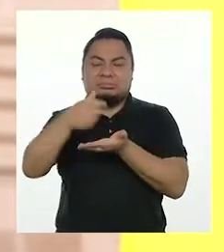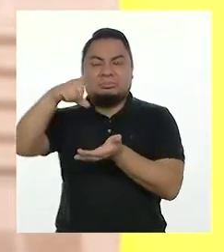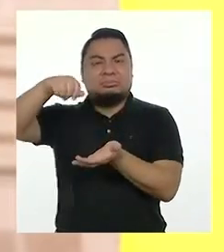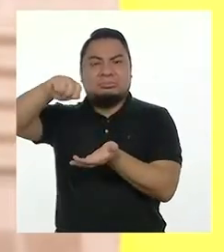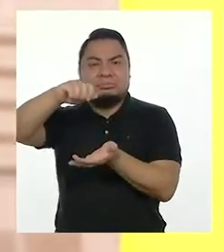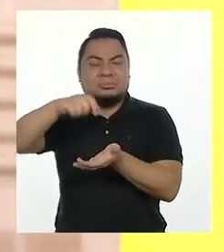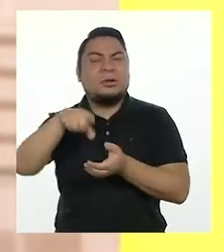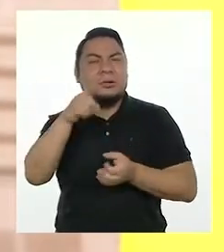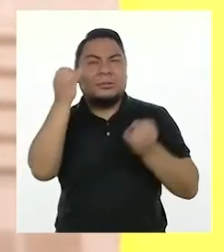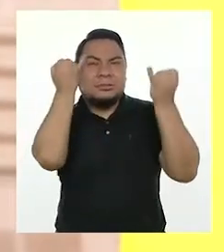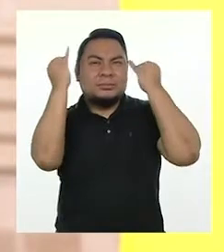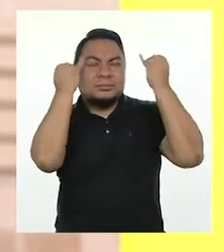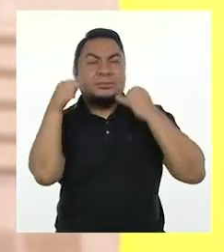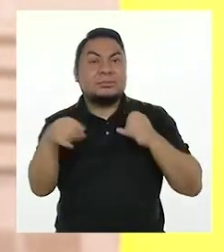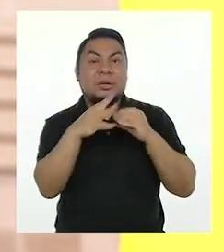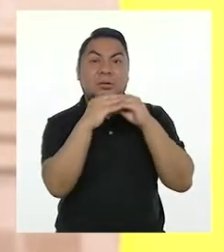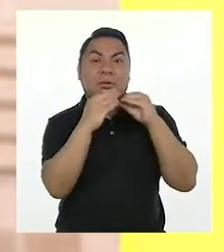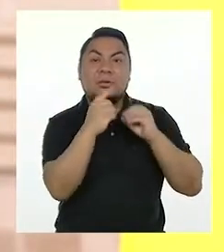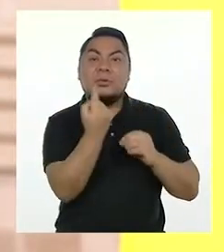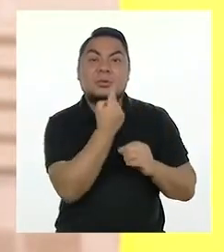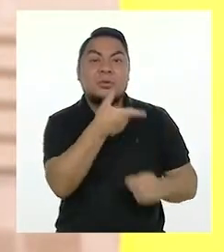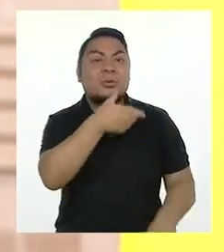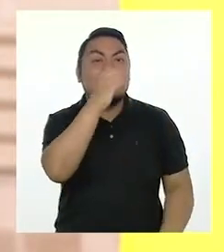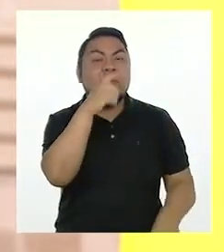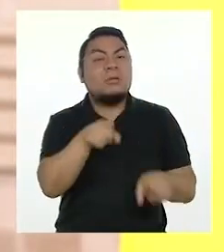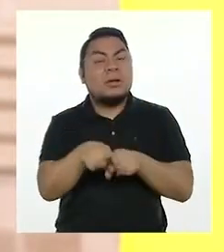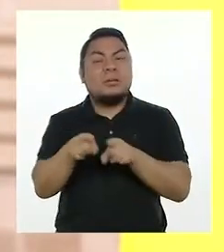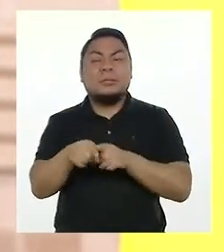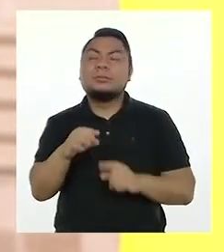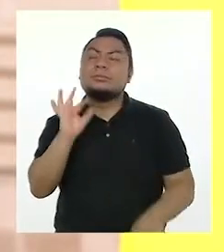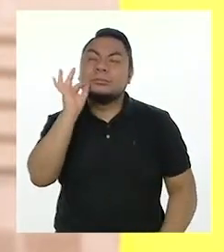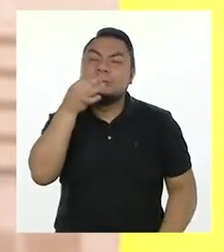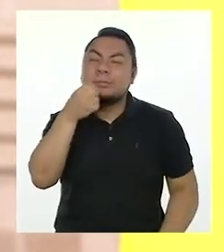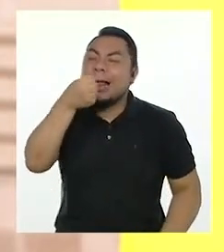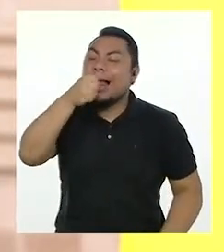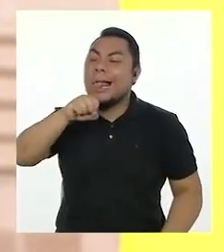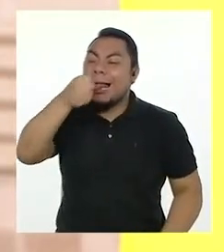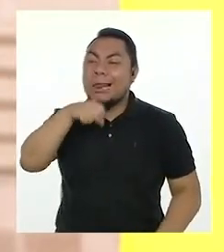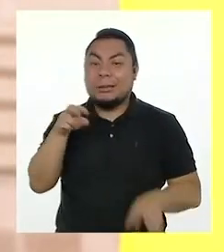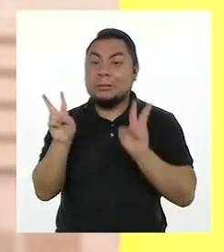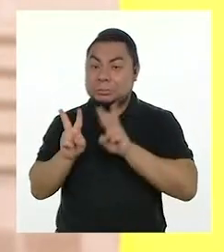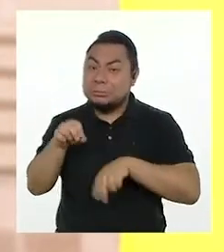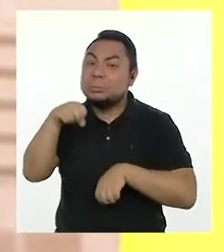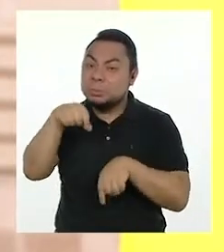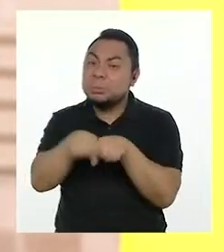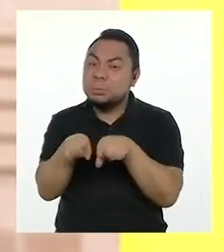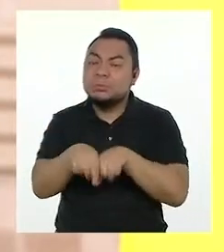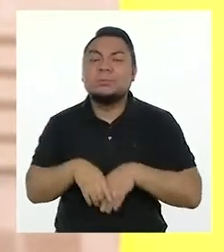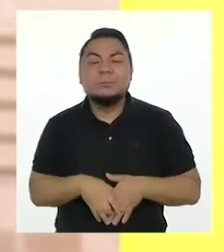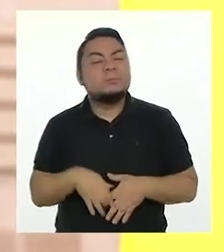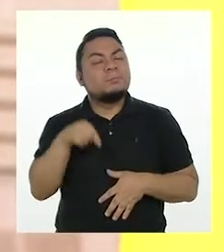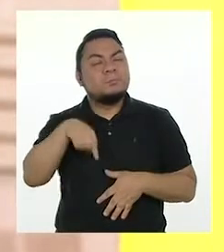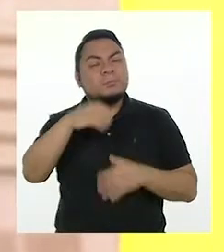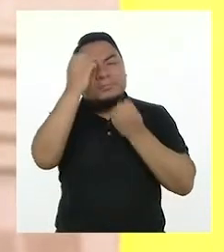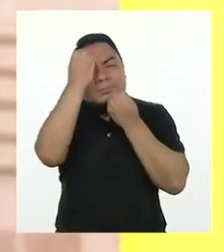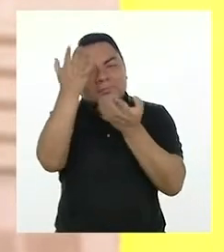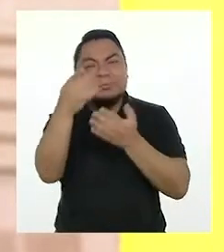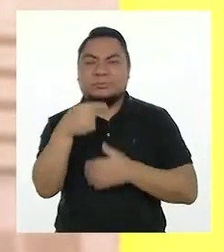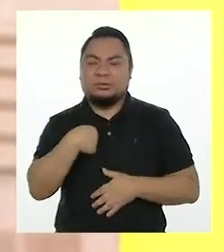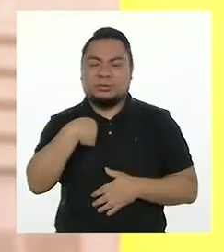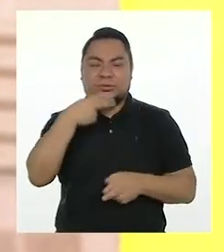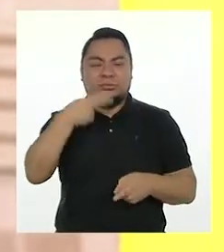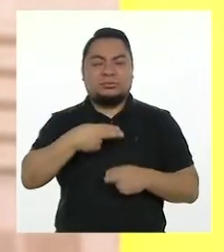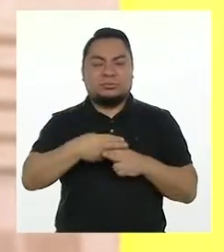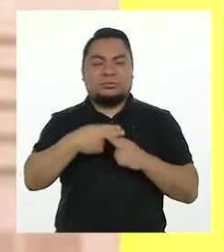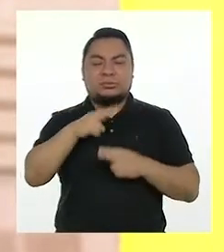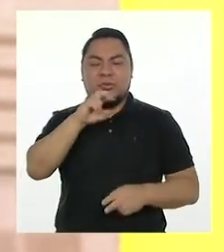imaginación, ricos jugos y hasta deliciosos helados. Helados de vegetales. Bueno, esta fue la información. Yo